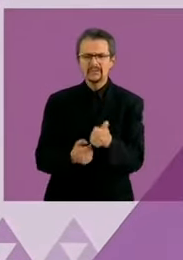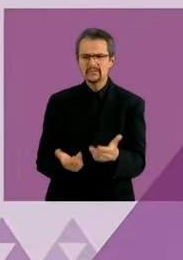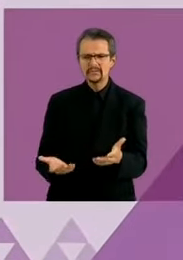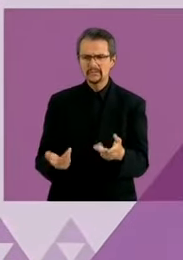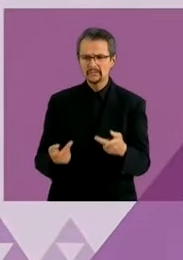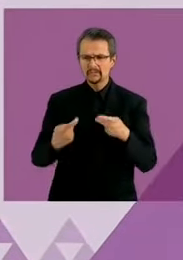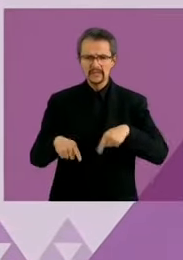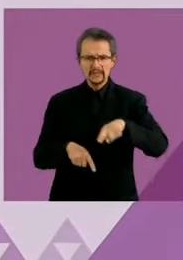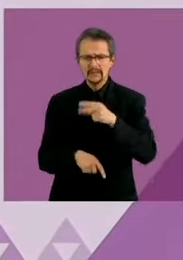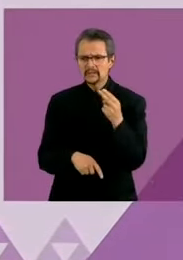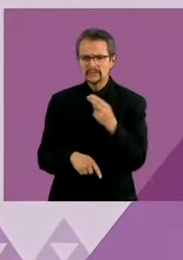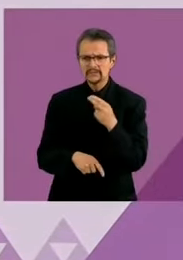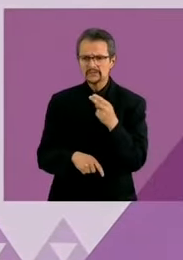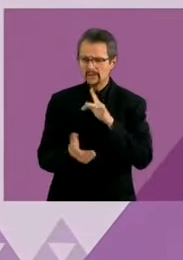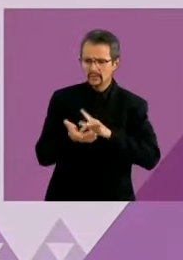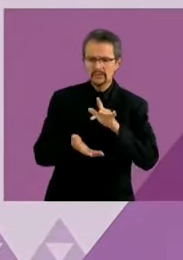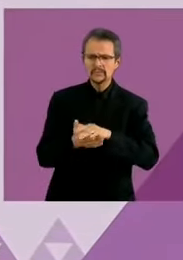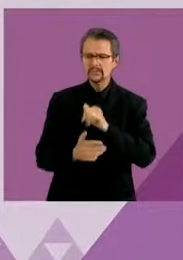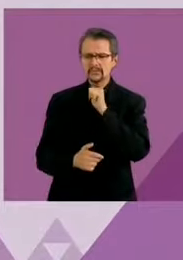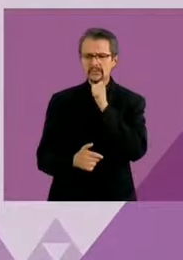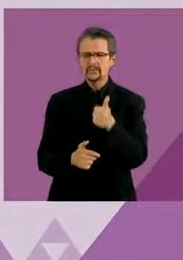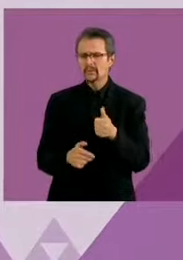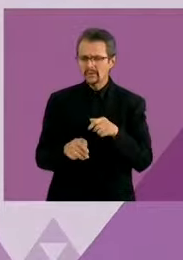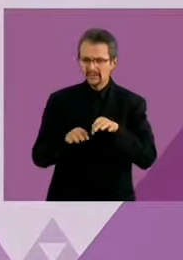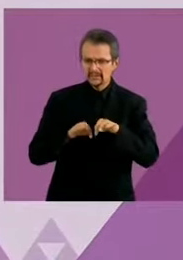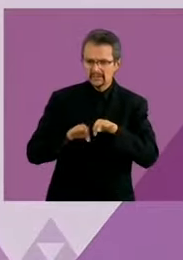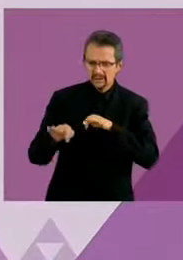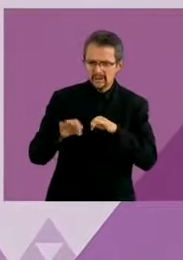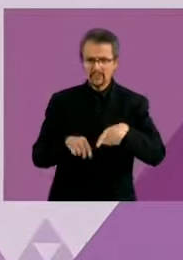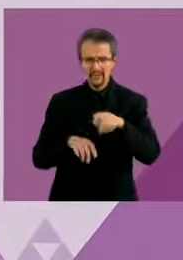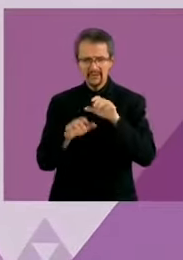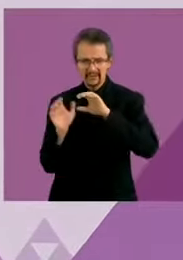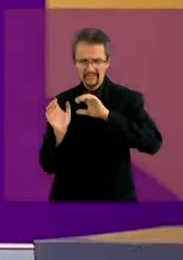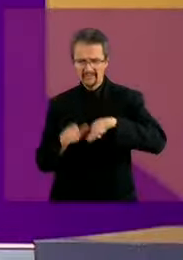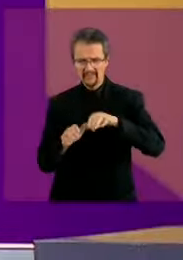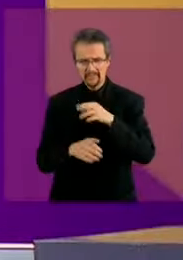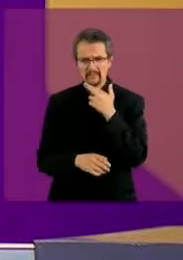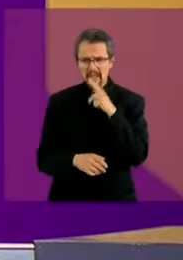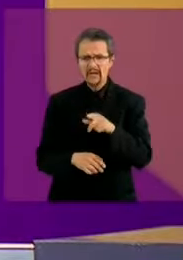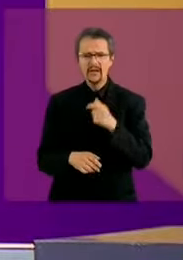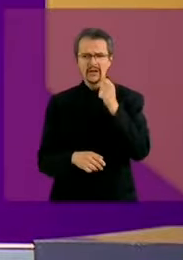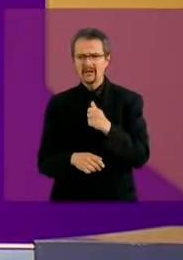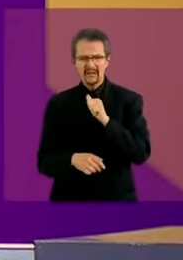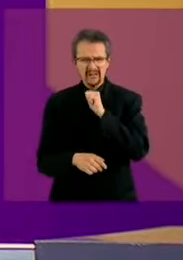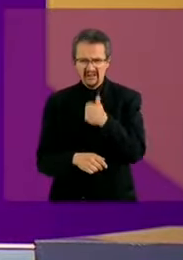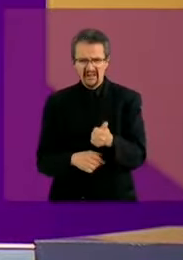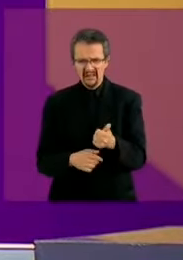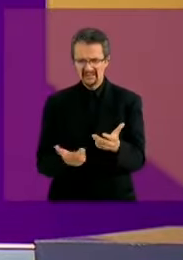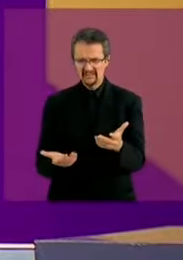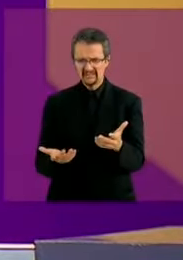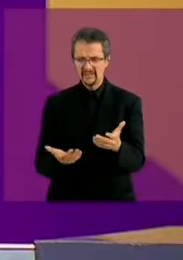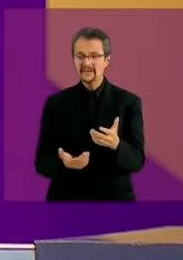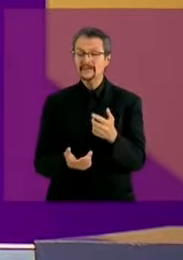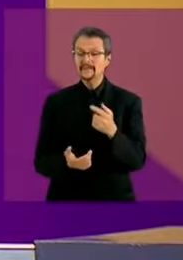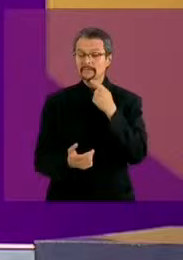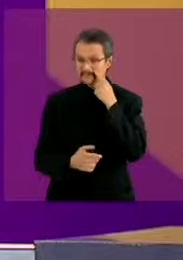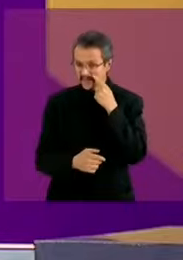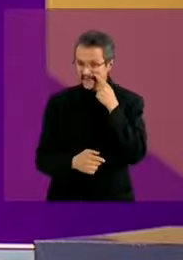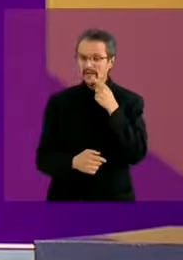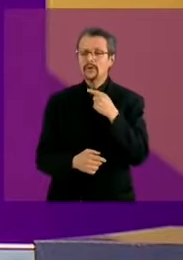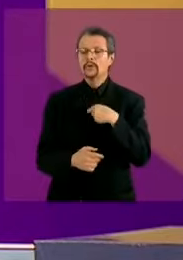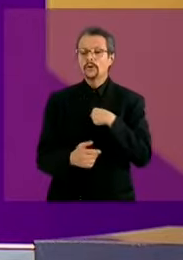¿Por qué no generar empleos? Preguntan, en vez de regalar dinero. Candidato. Justamente en el proyecto de Nación que estamos presentando